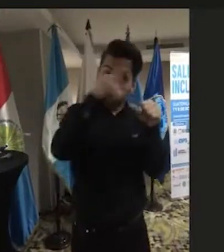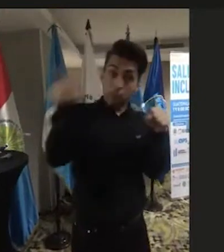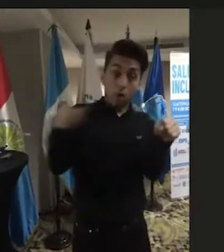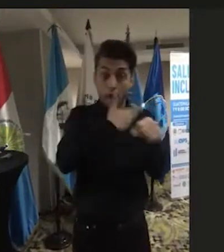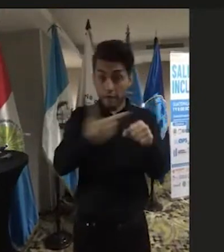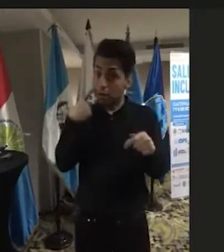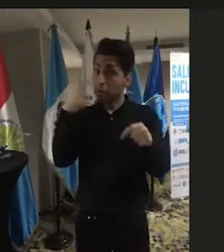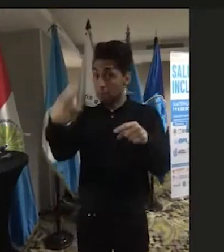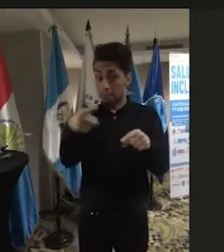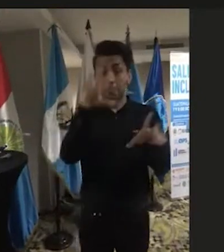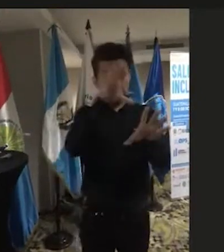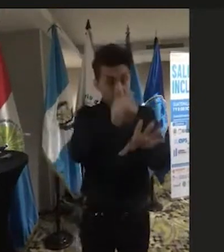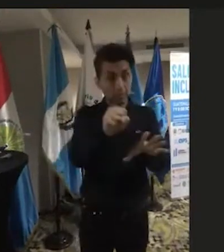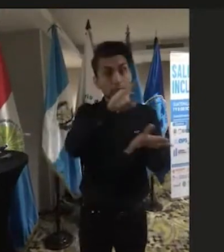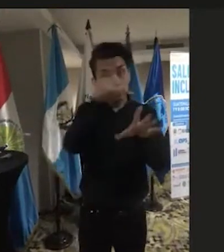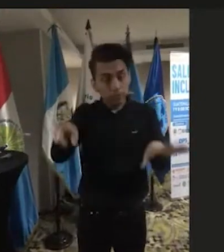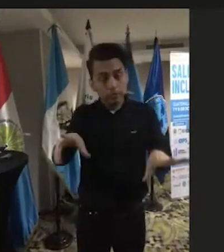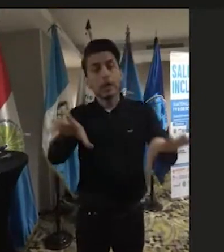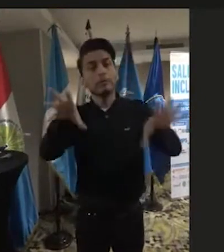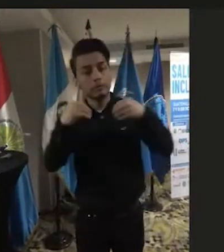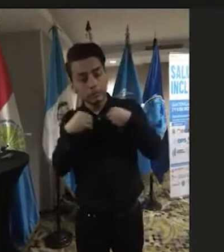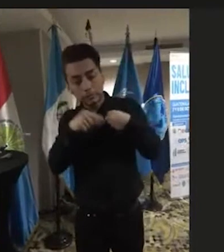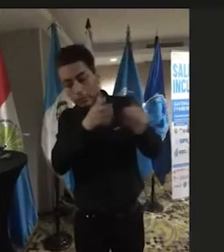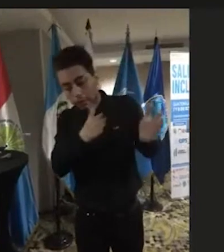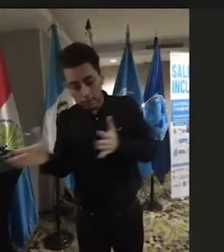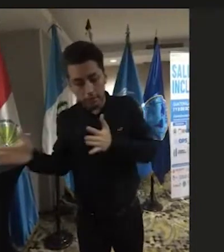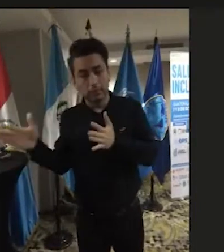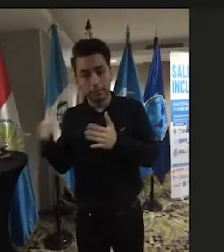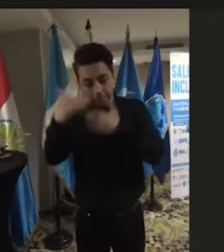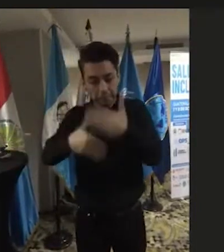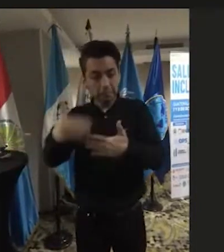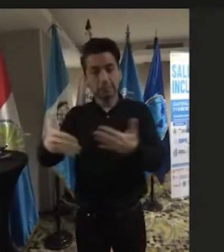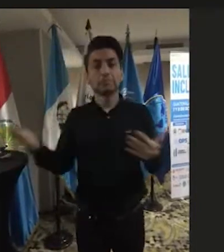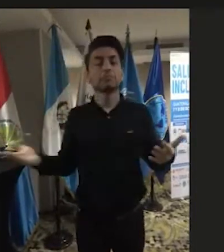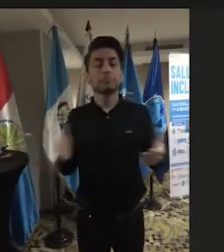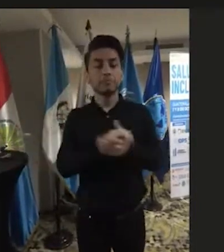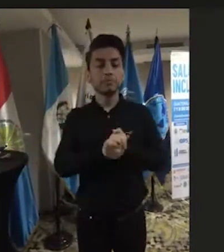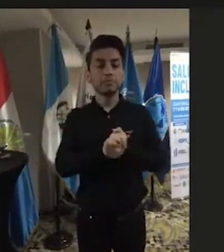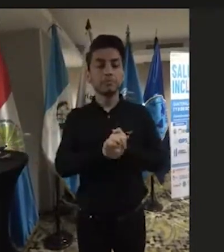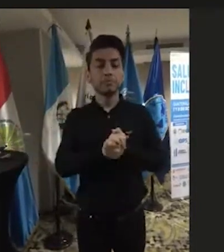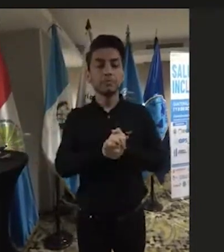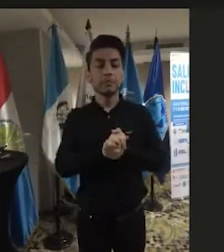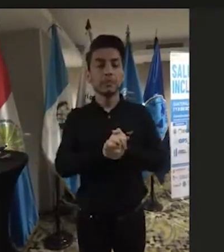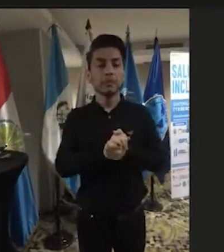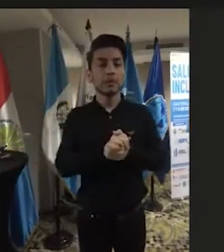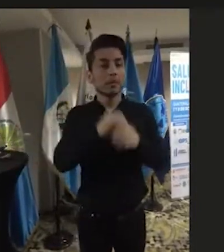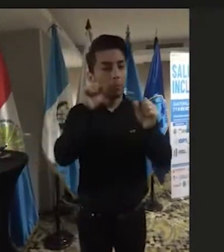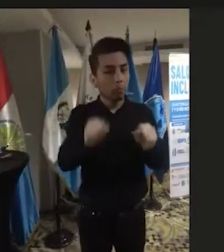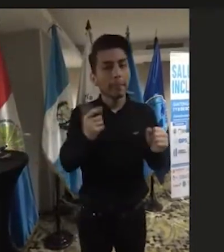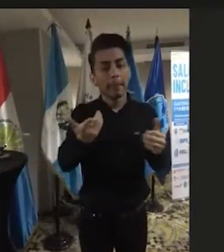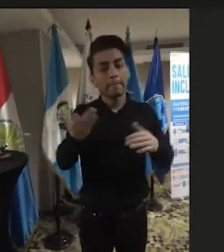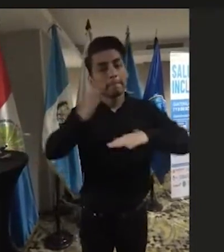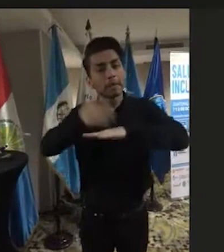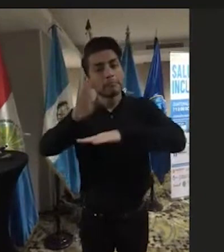que se haga el suyo para que este proceso siga en adelante y que tengamos muchos